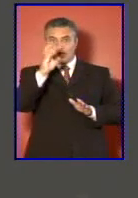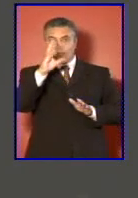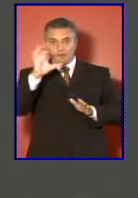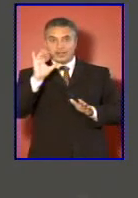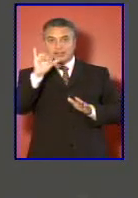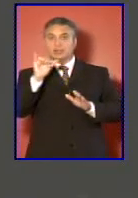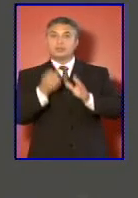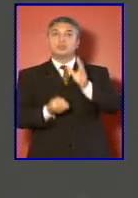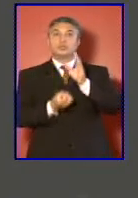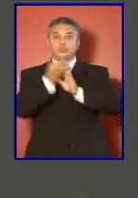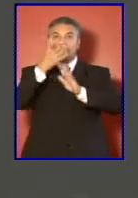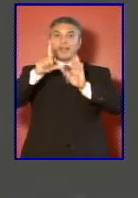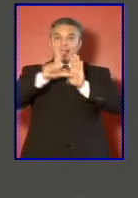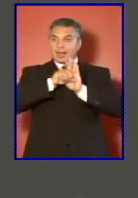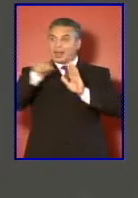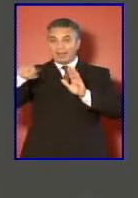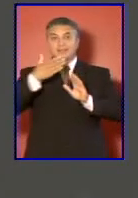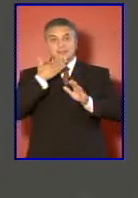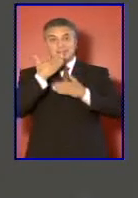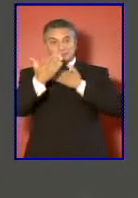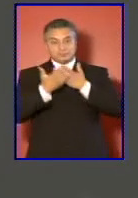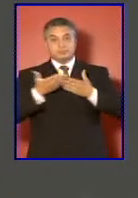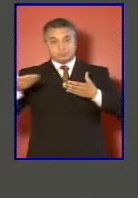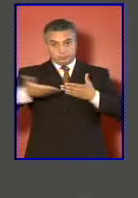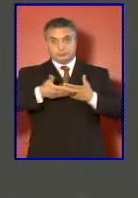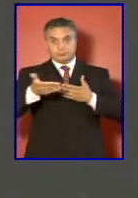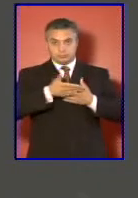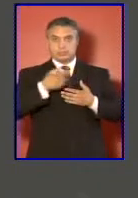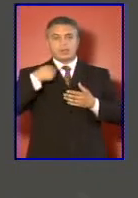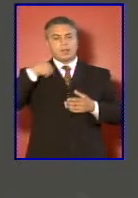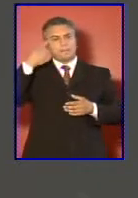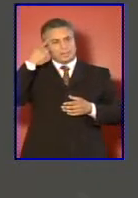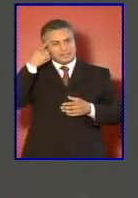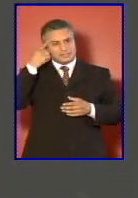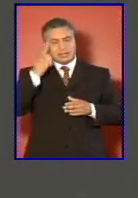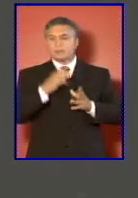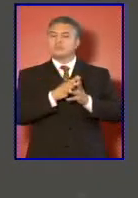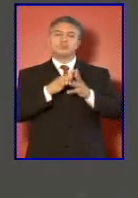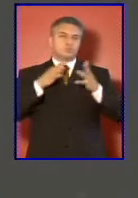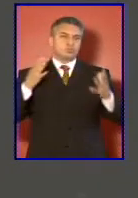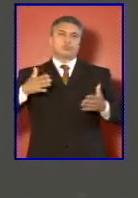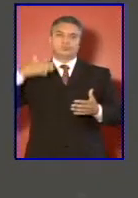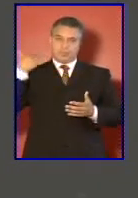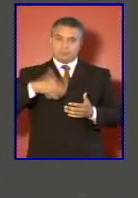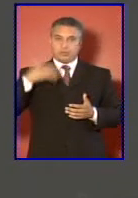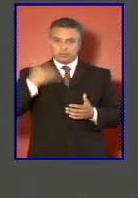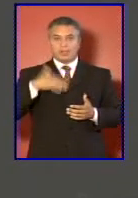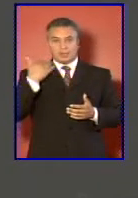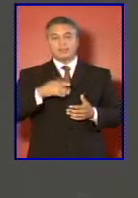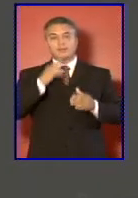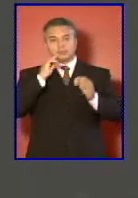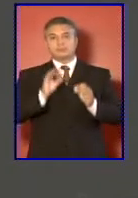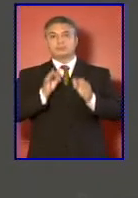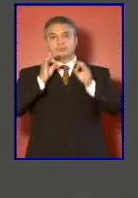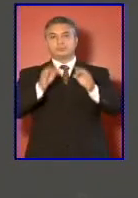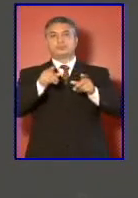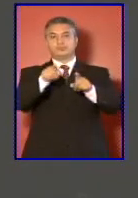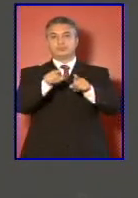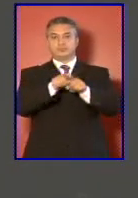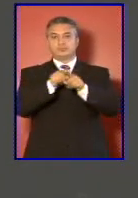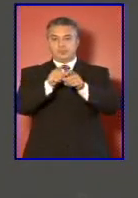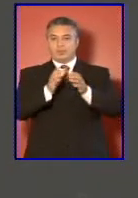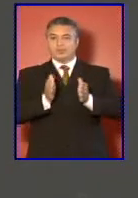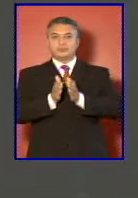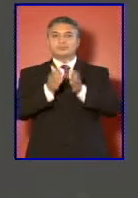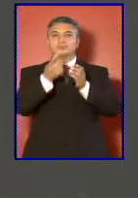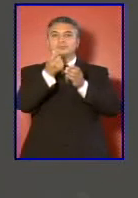nueva ley que se aprobará hemos considerado esencial disponer que el manejo de estos